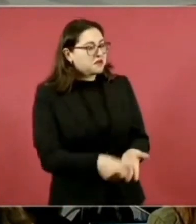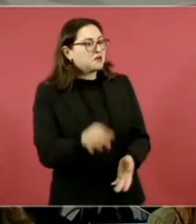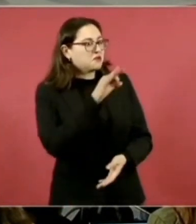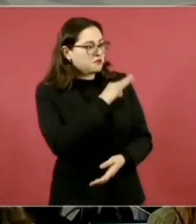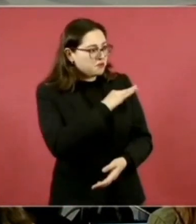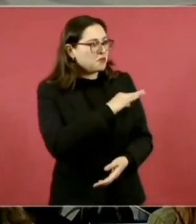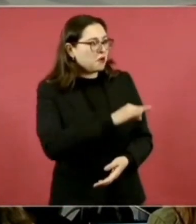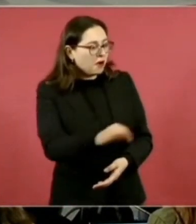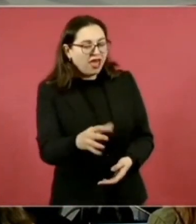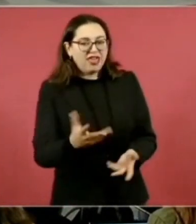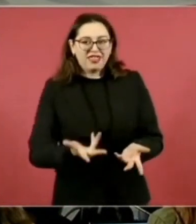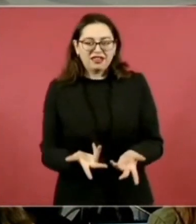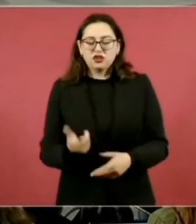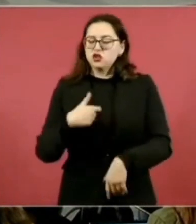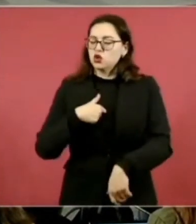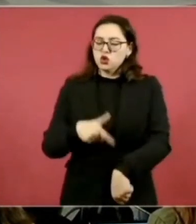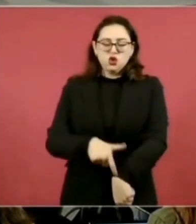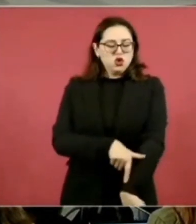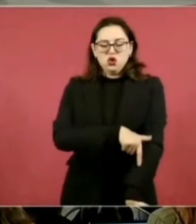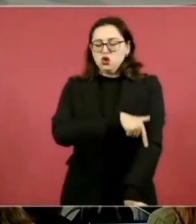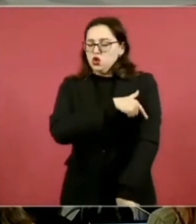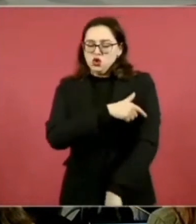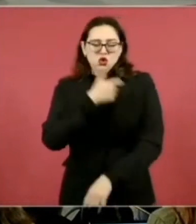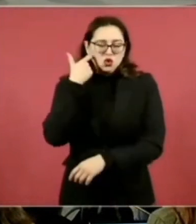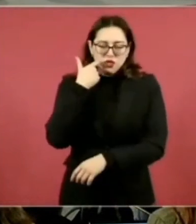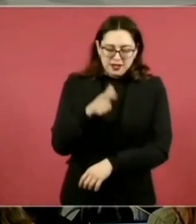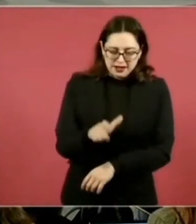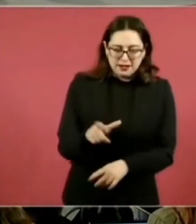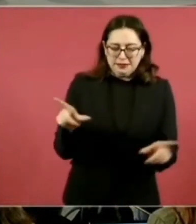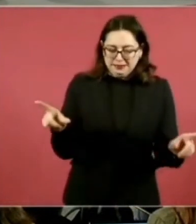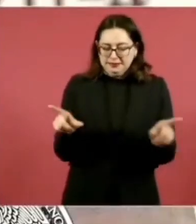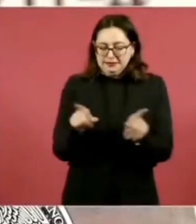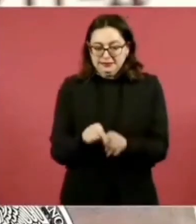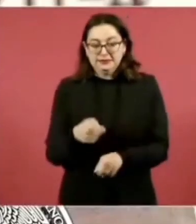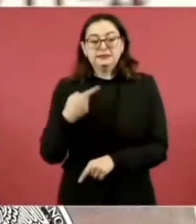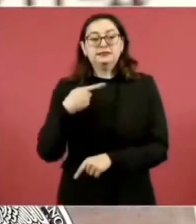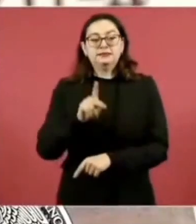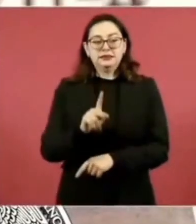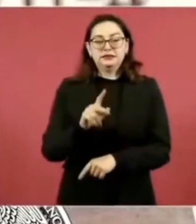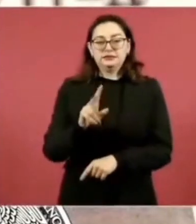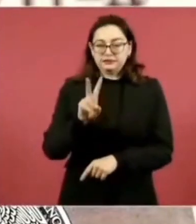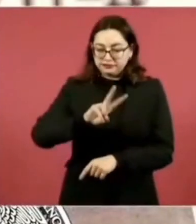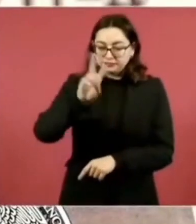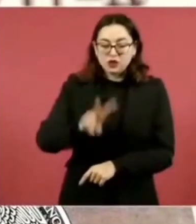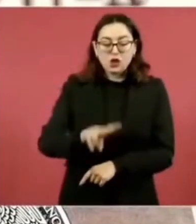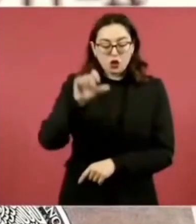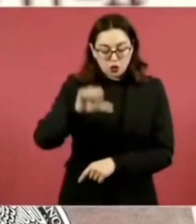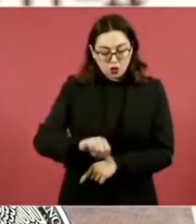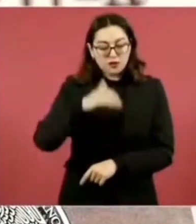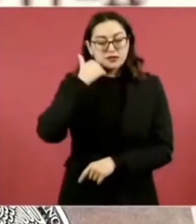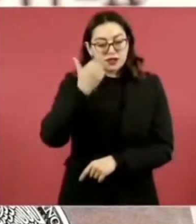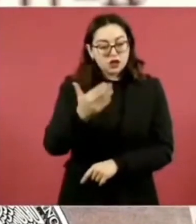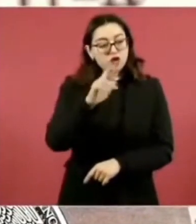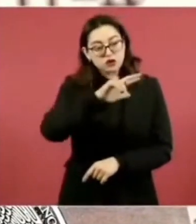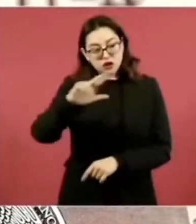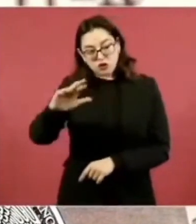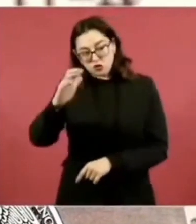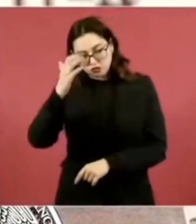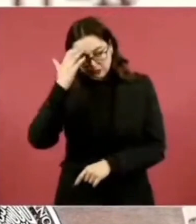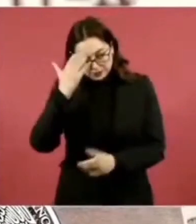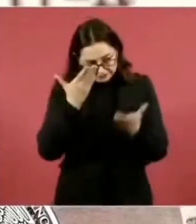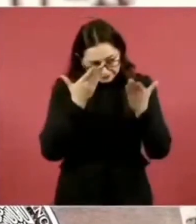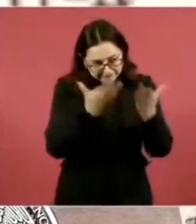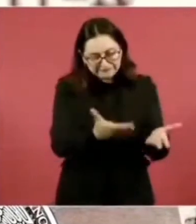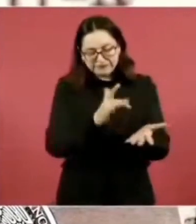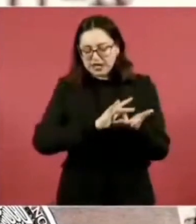tiempo es muy corto, pero quiero dejarle con estas palabras el reconocimiento y el agradecimiento de todo el sector obrero.